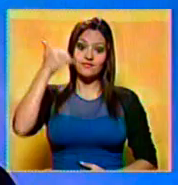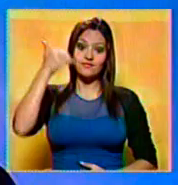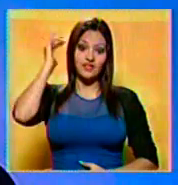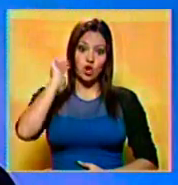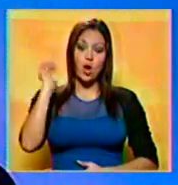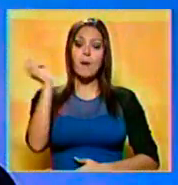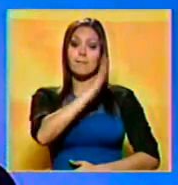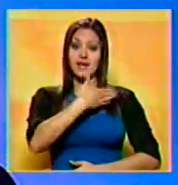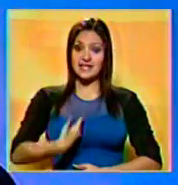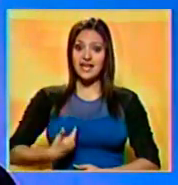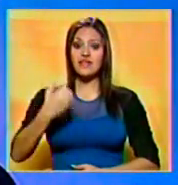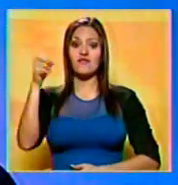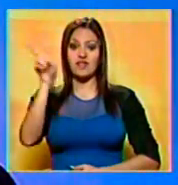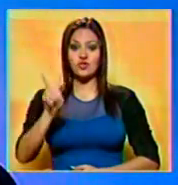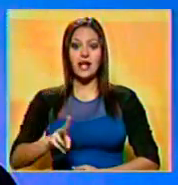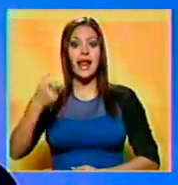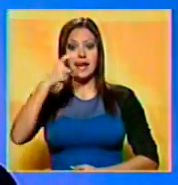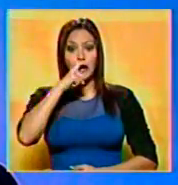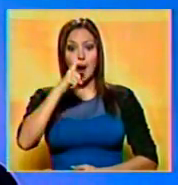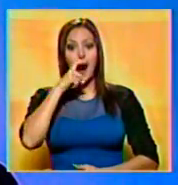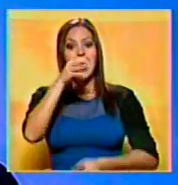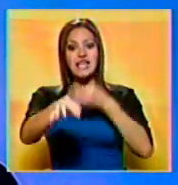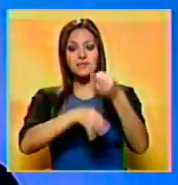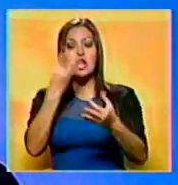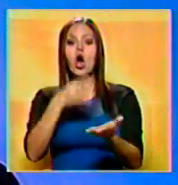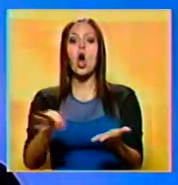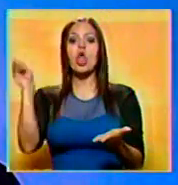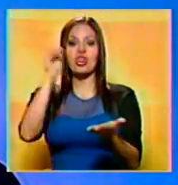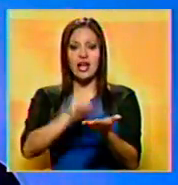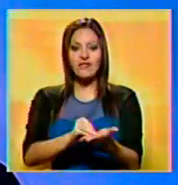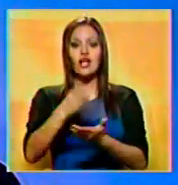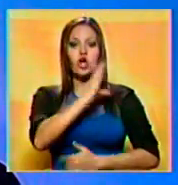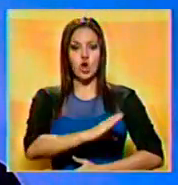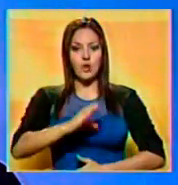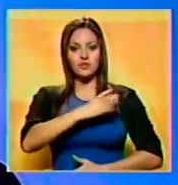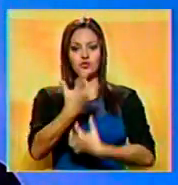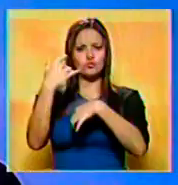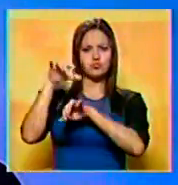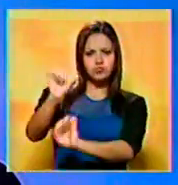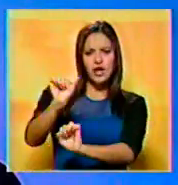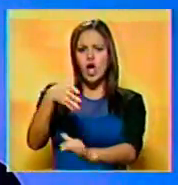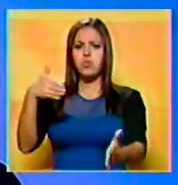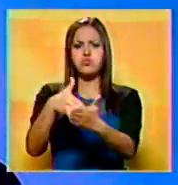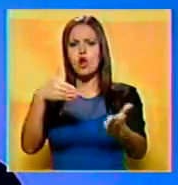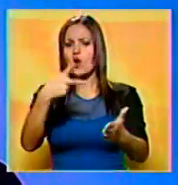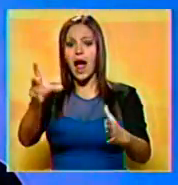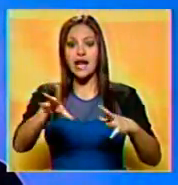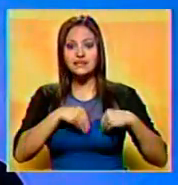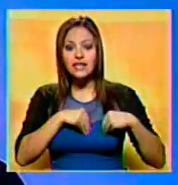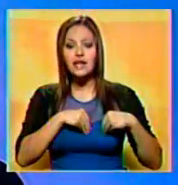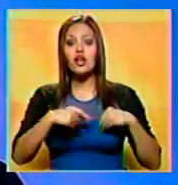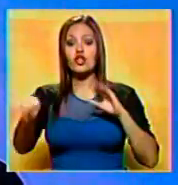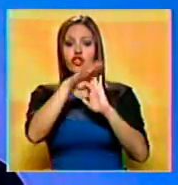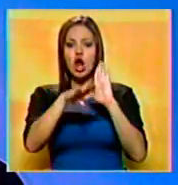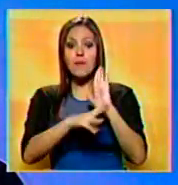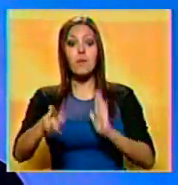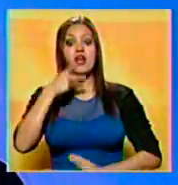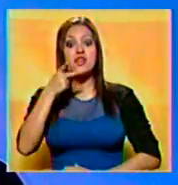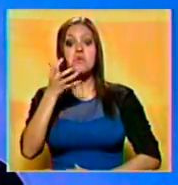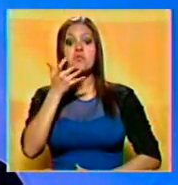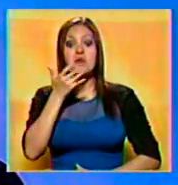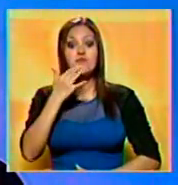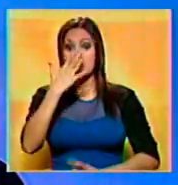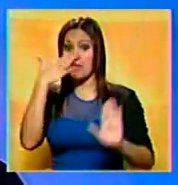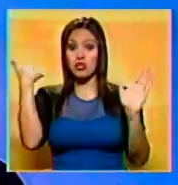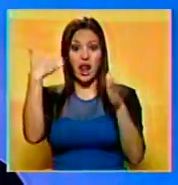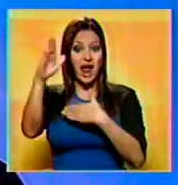Victoria, el presidente de la República, Nicolás Maduro, informó que fue reactivado el comando antigolpe y creará normas estrictas para inhabilitar políticamente y de